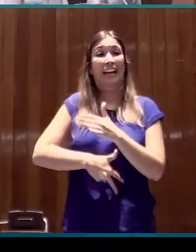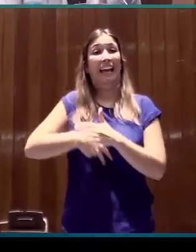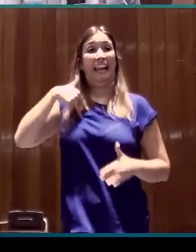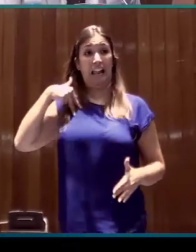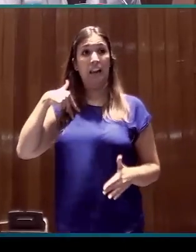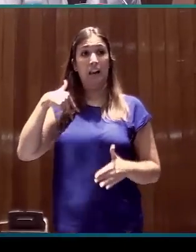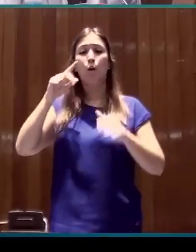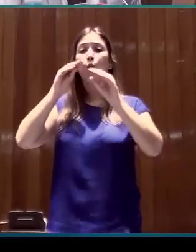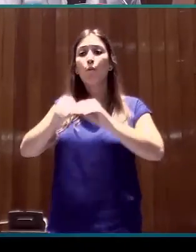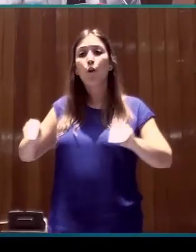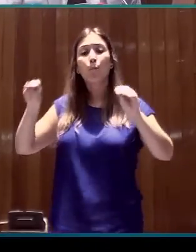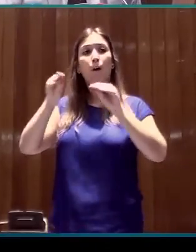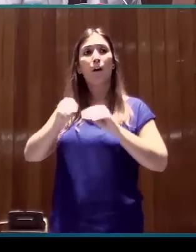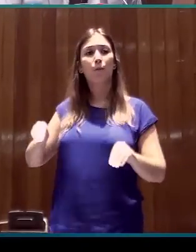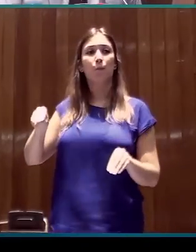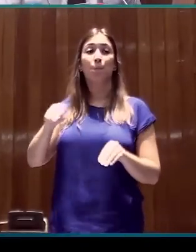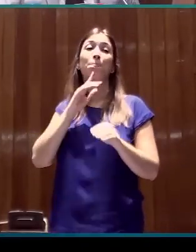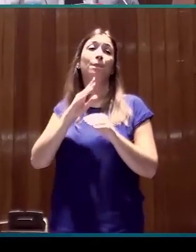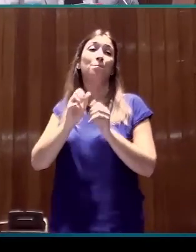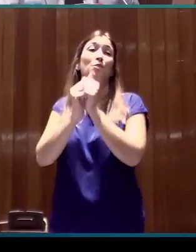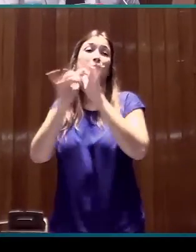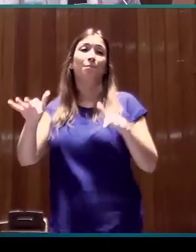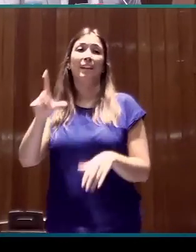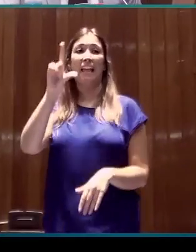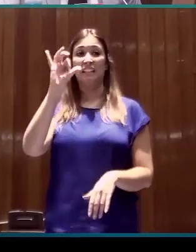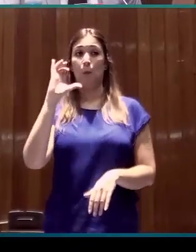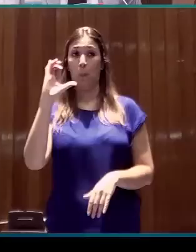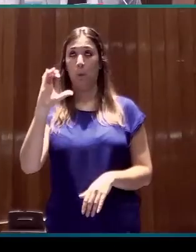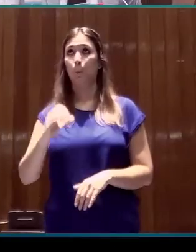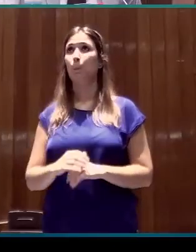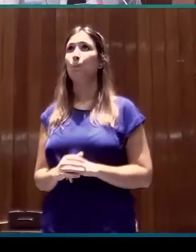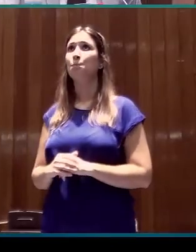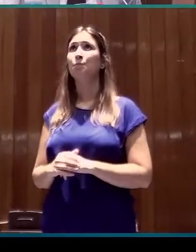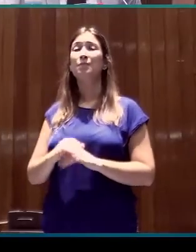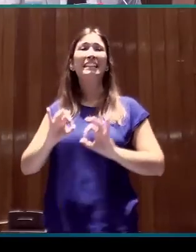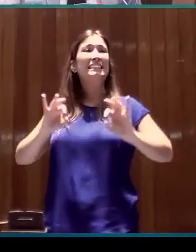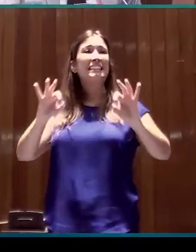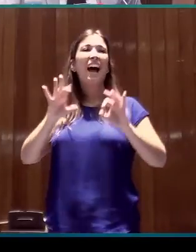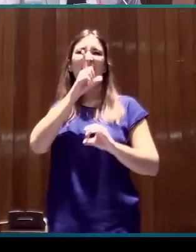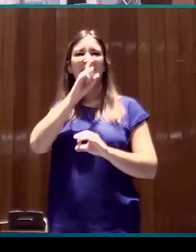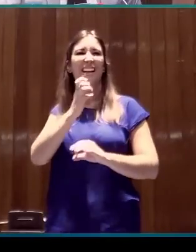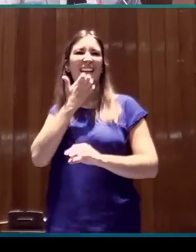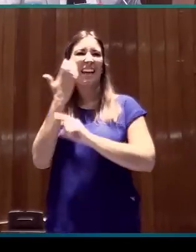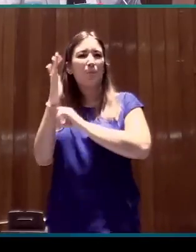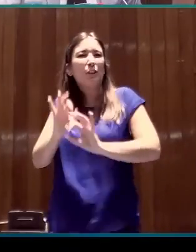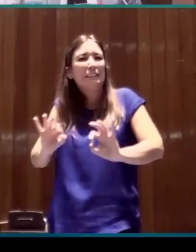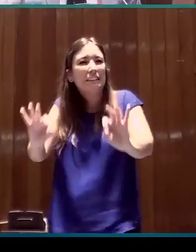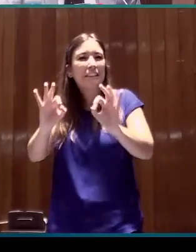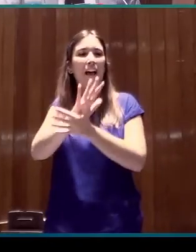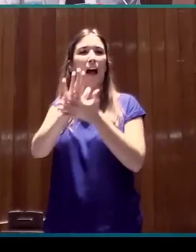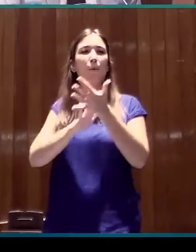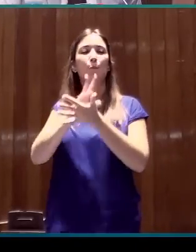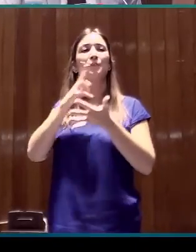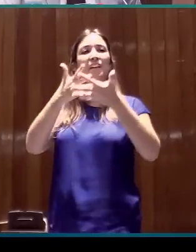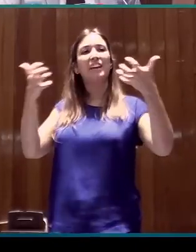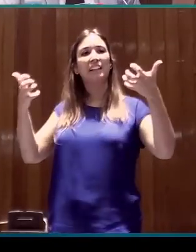la normalización de la lengua de signos catalana. Y es un caso muy concreto que se refiere a las oraciones